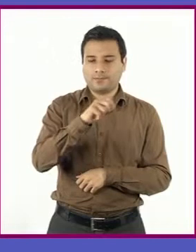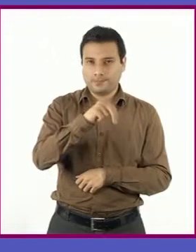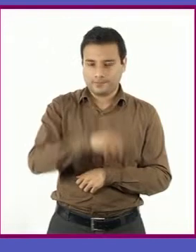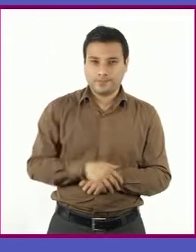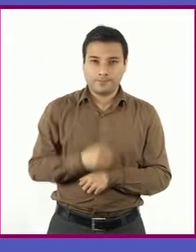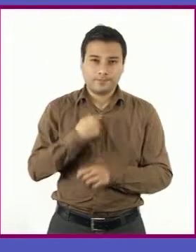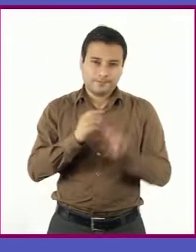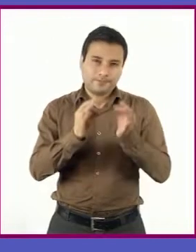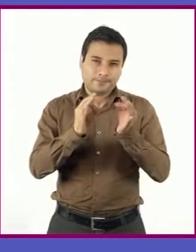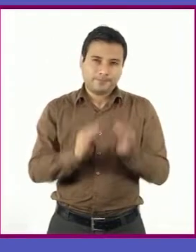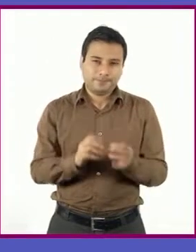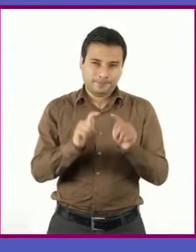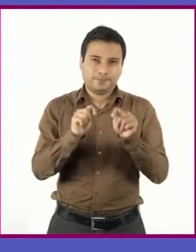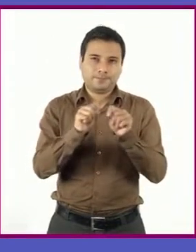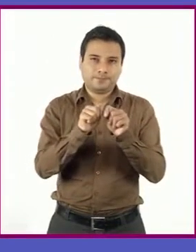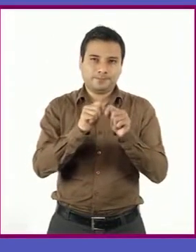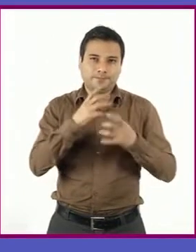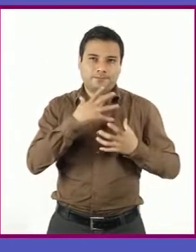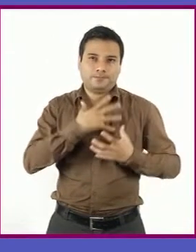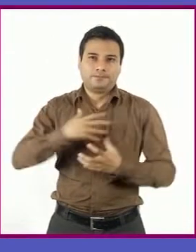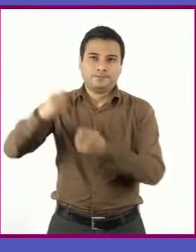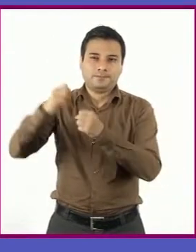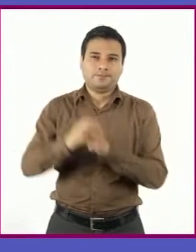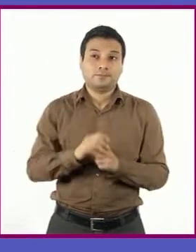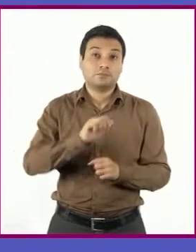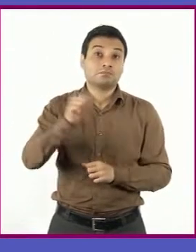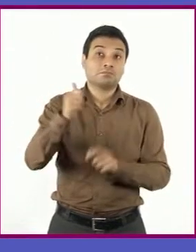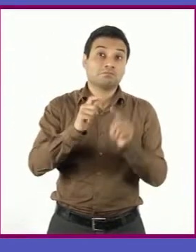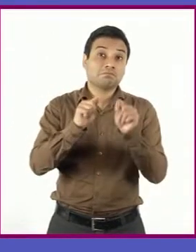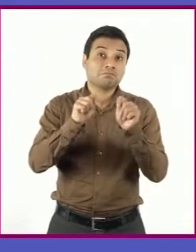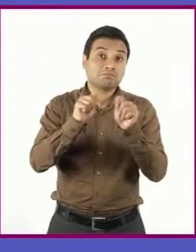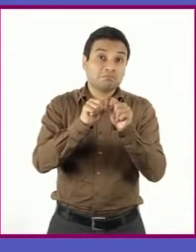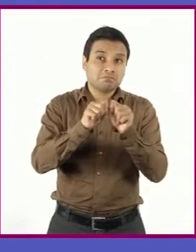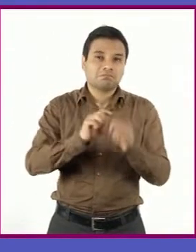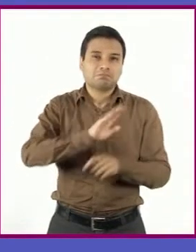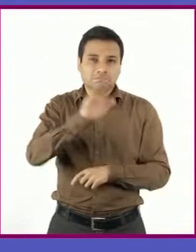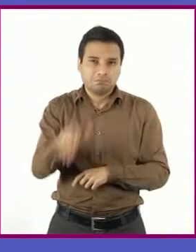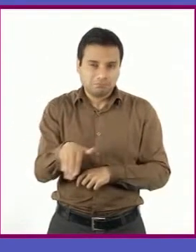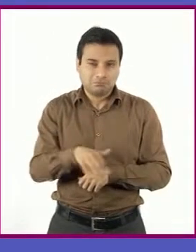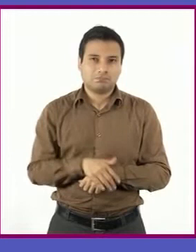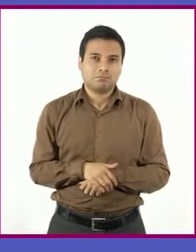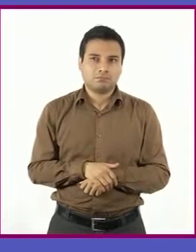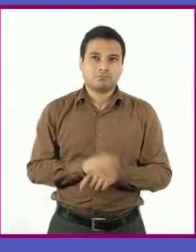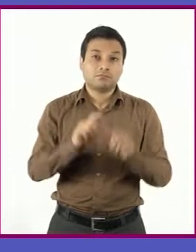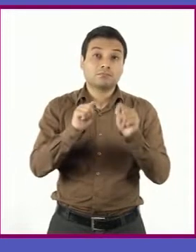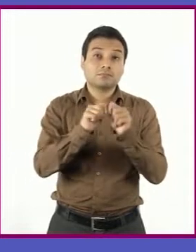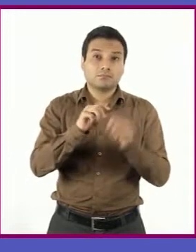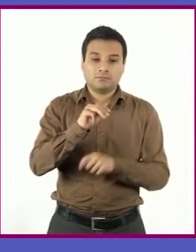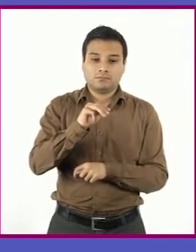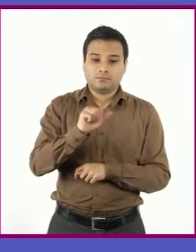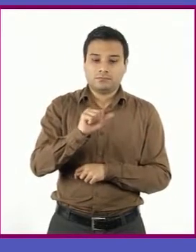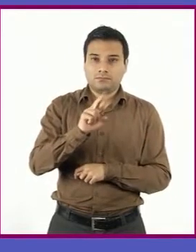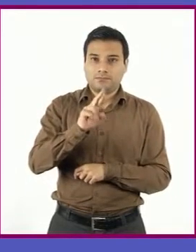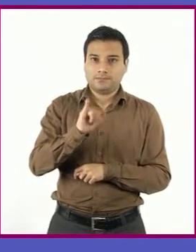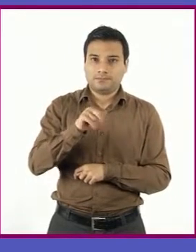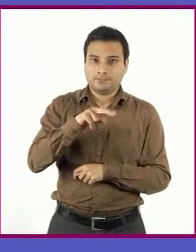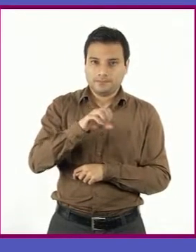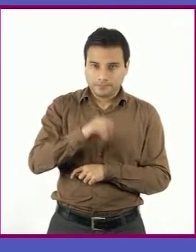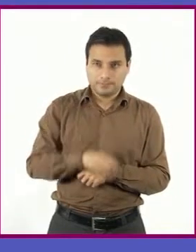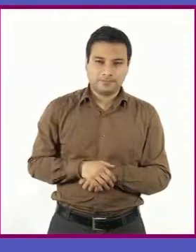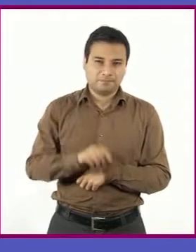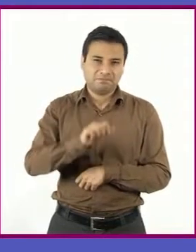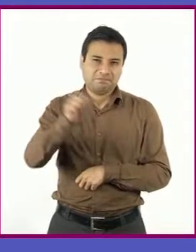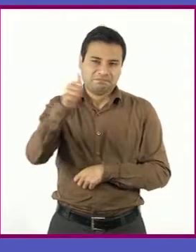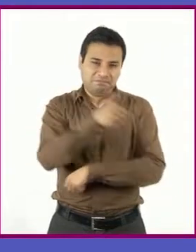Bernardino Juárez, porque de mis demás tíos, Bonifacio Juárez había ya muerto, Mariano Juárez vivía por separado con